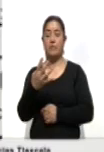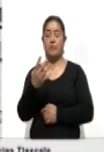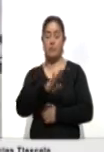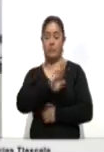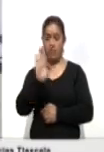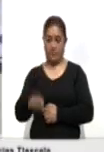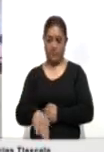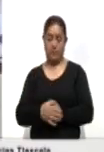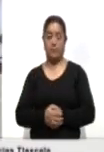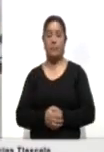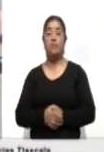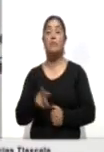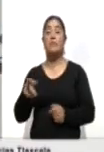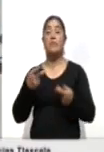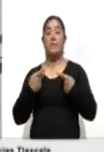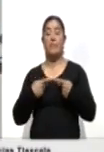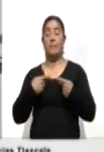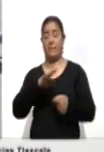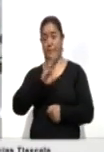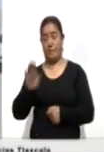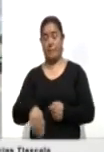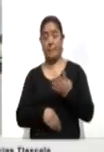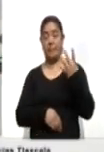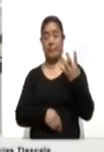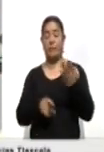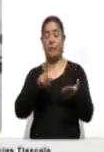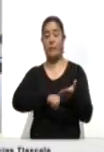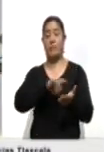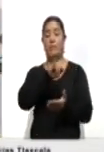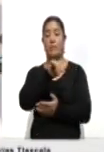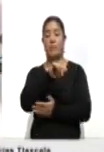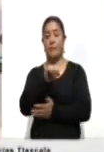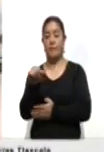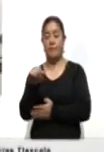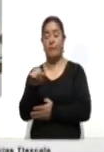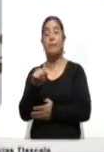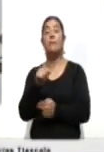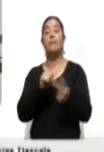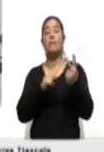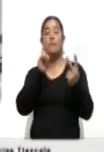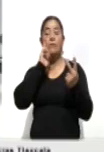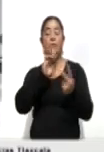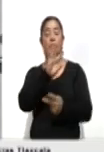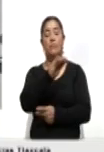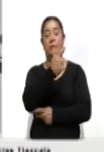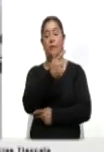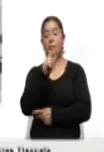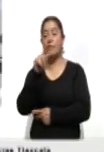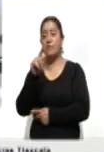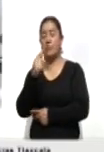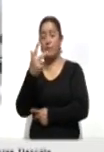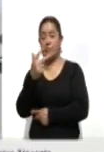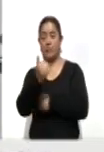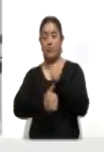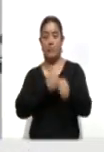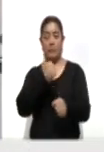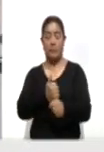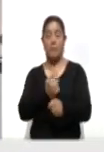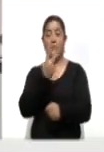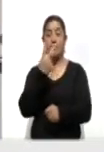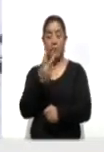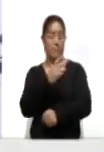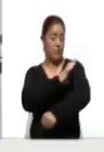fallecimientos. De las defunciones, cuatro se registraron en el IMSS y corresponden a dos mujeres de 47 y 78 años con